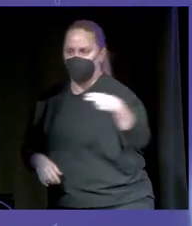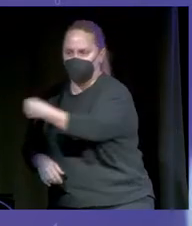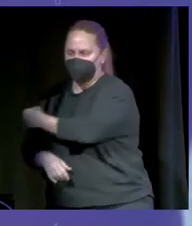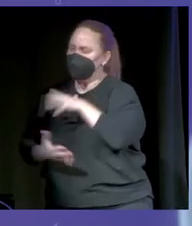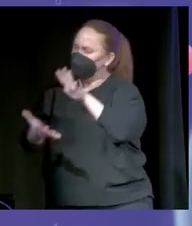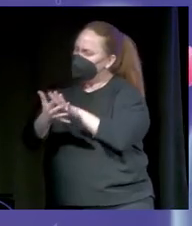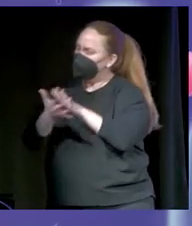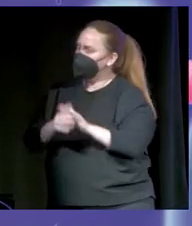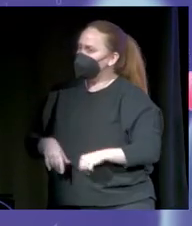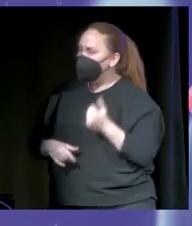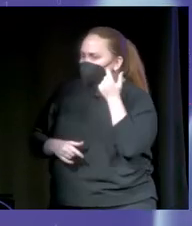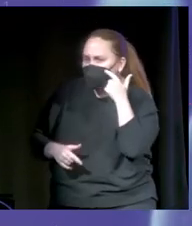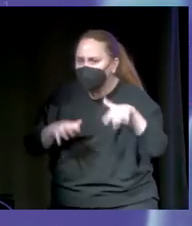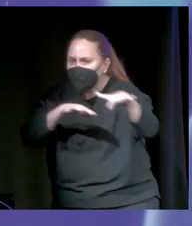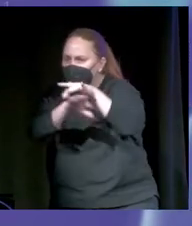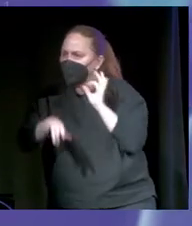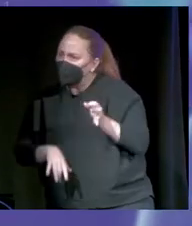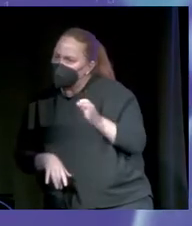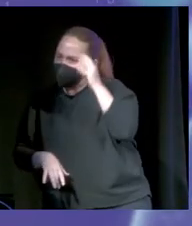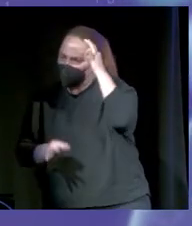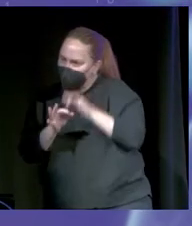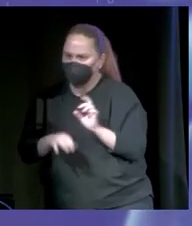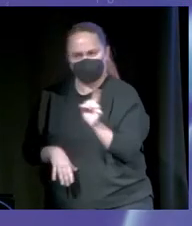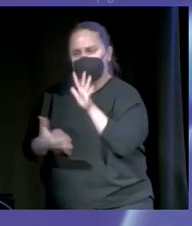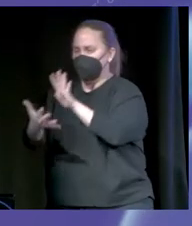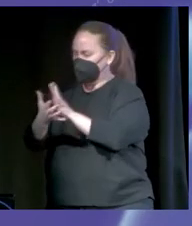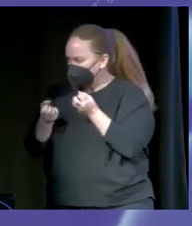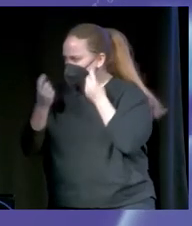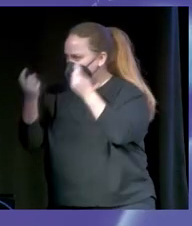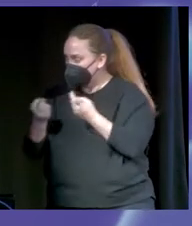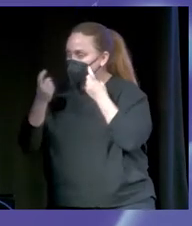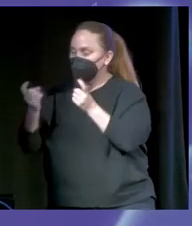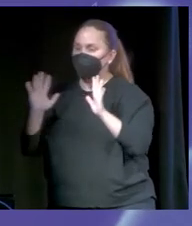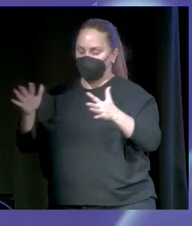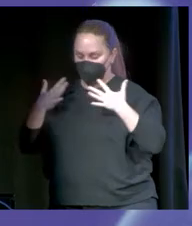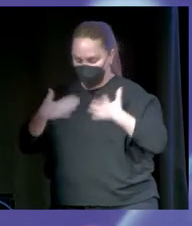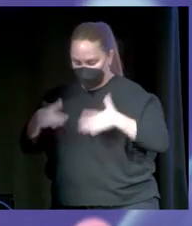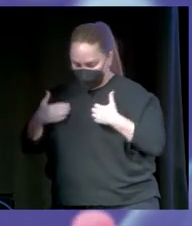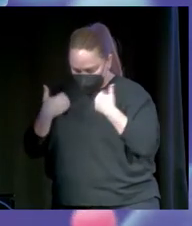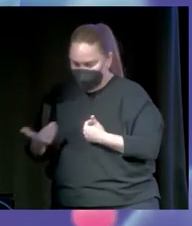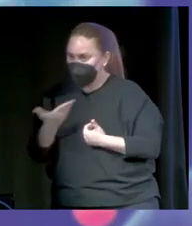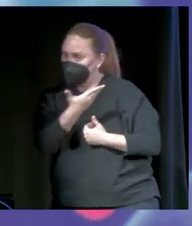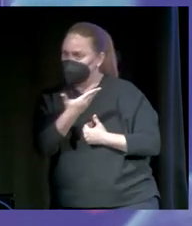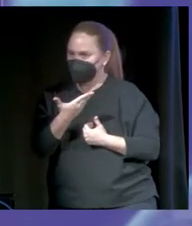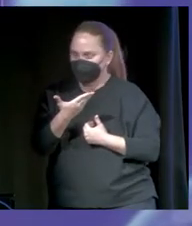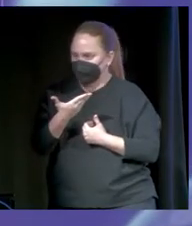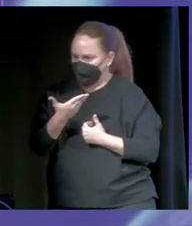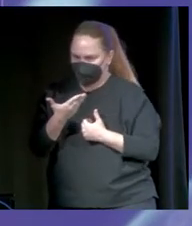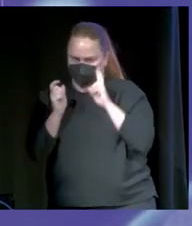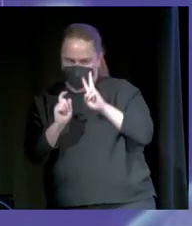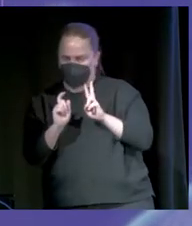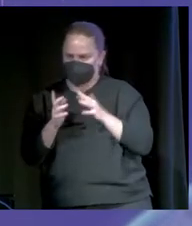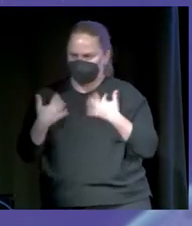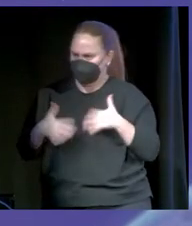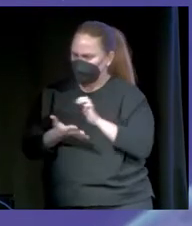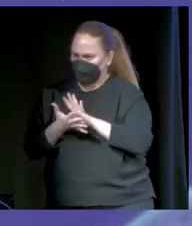No hagáis caso a todo lo que se dice. Tranquilidad. Yo intentaba transmitir tranquilidad, pero mis camisas transmitían de todo menos tranquilidad. La verdad.